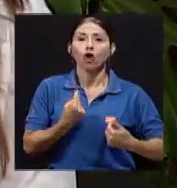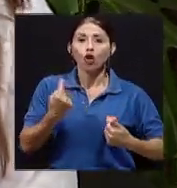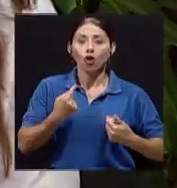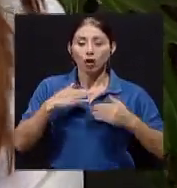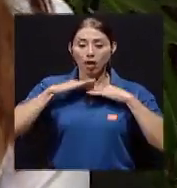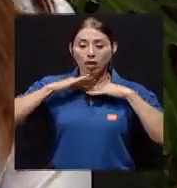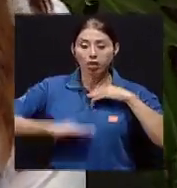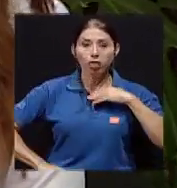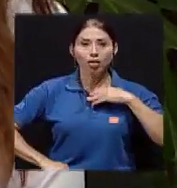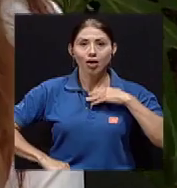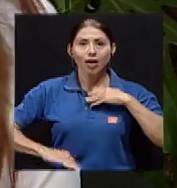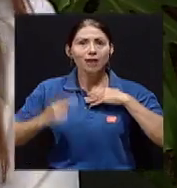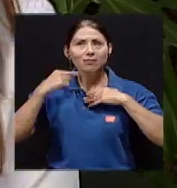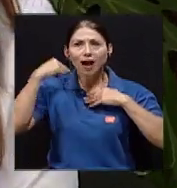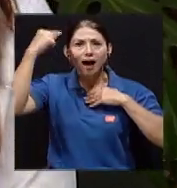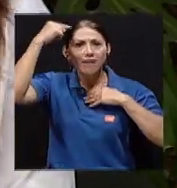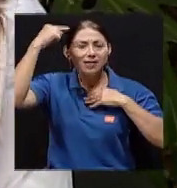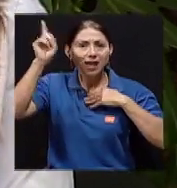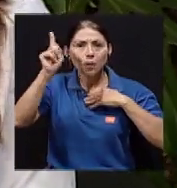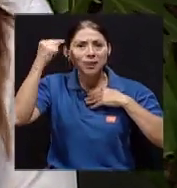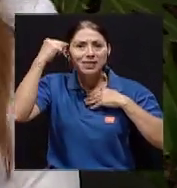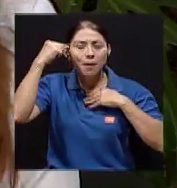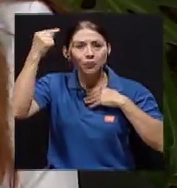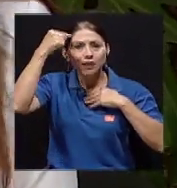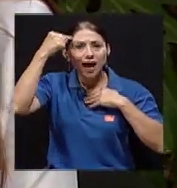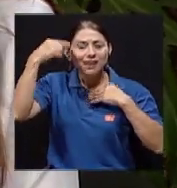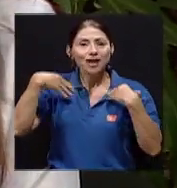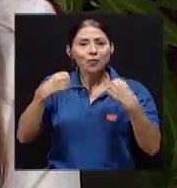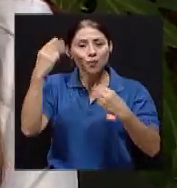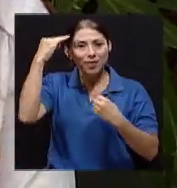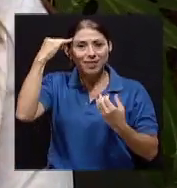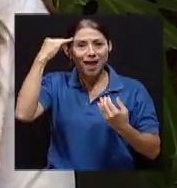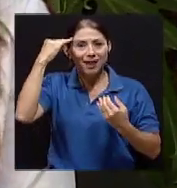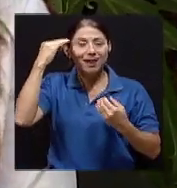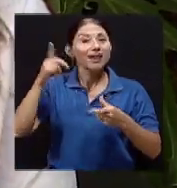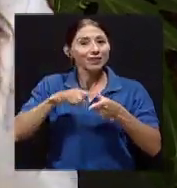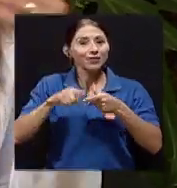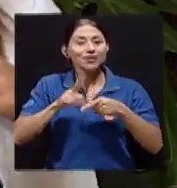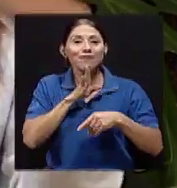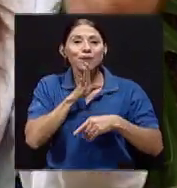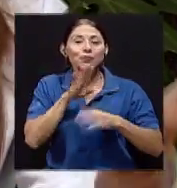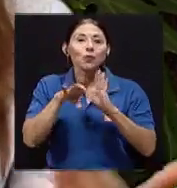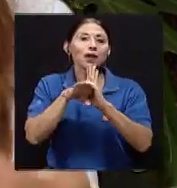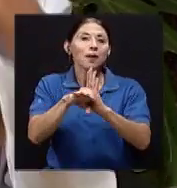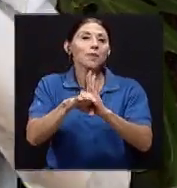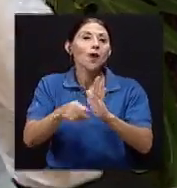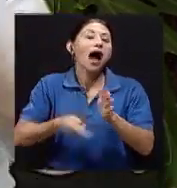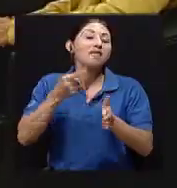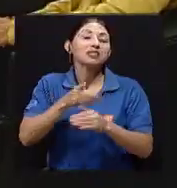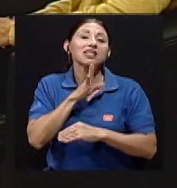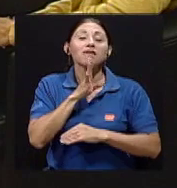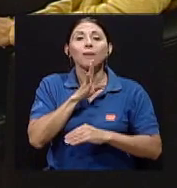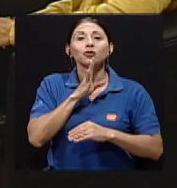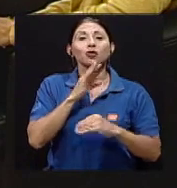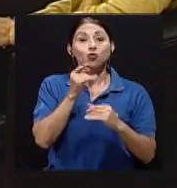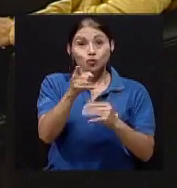no pensamos también en nuestra salud mental y me gustaría entonces detenerme ahí porque siempre cuando hablamos de, por ejemplo, adelgazar, haga ejercicio físico, también